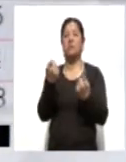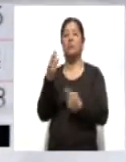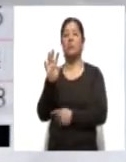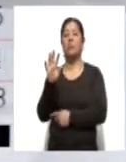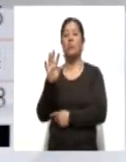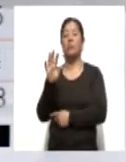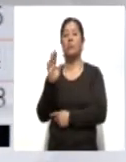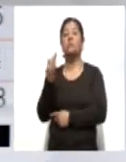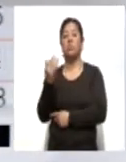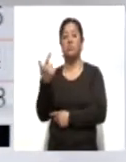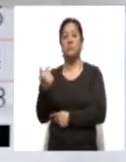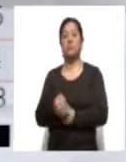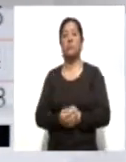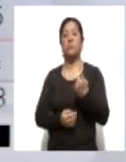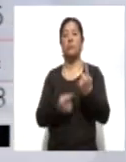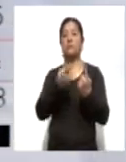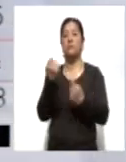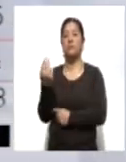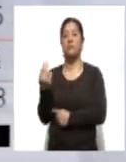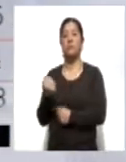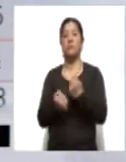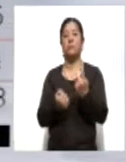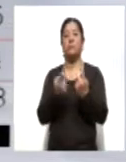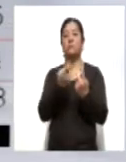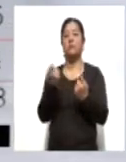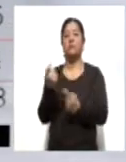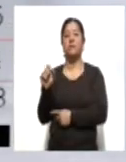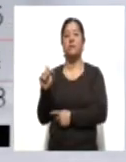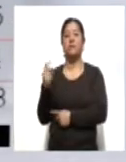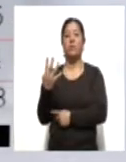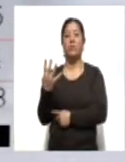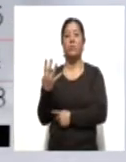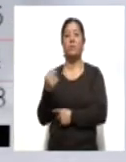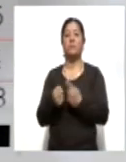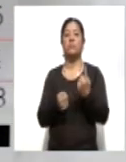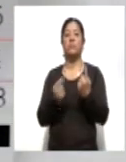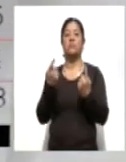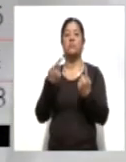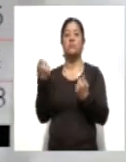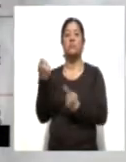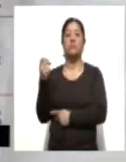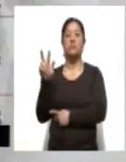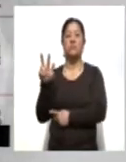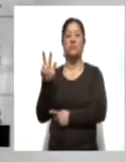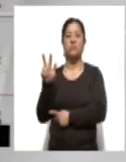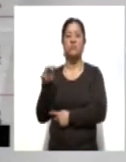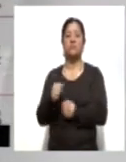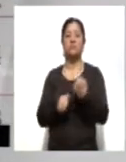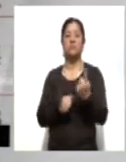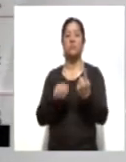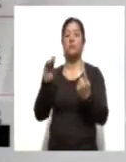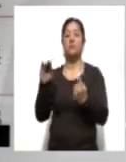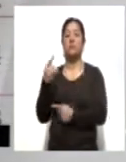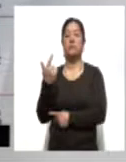Tlaltelulco 157, Tepetitla 125, Xaltocan 124, Tenan 5118, Tetlatlauca